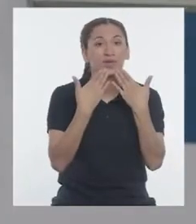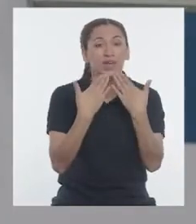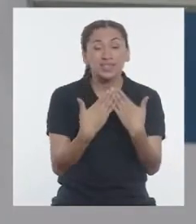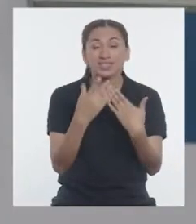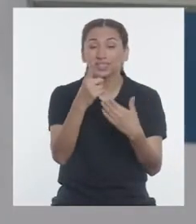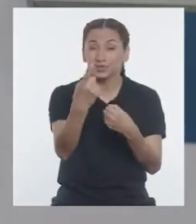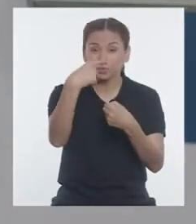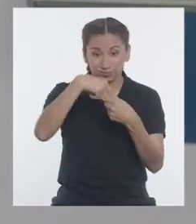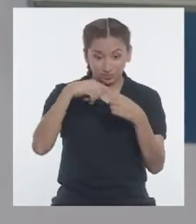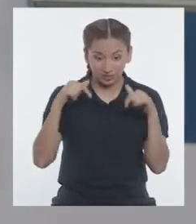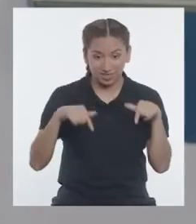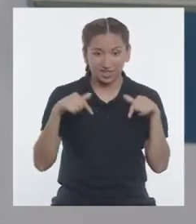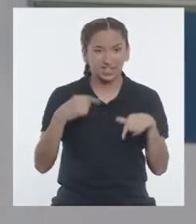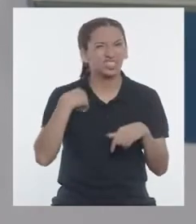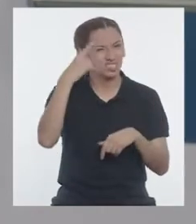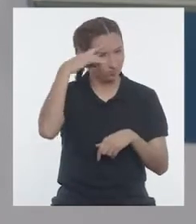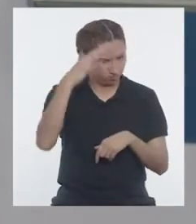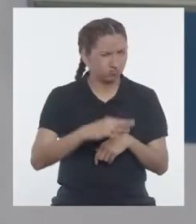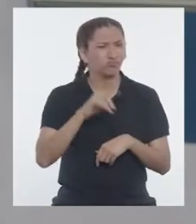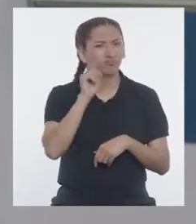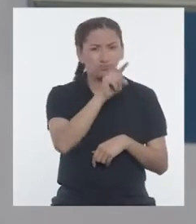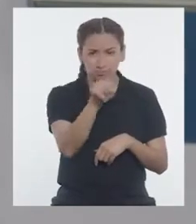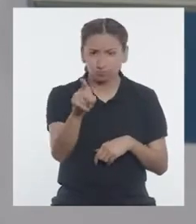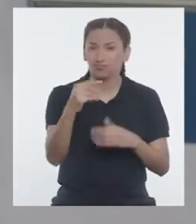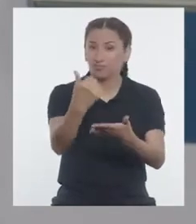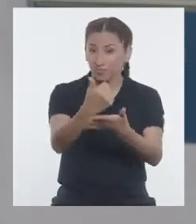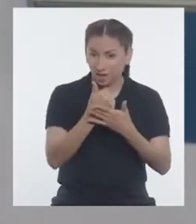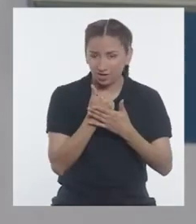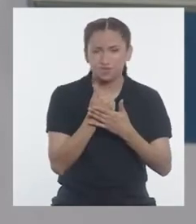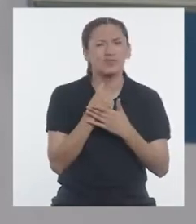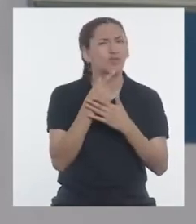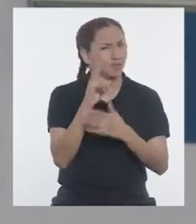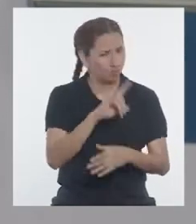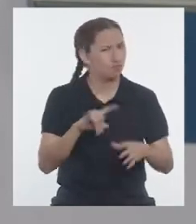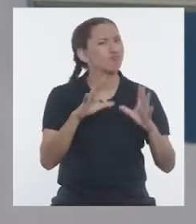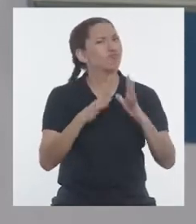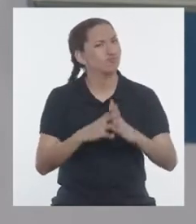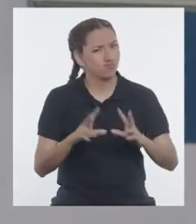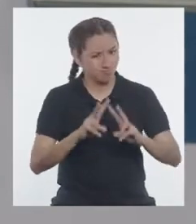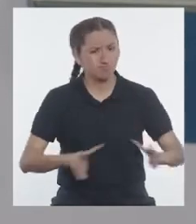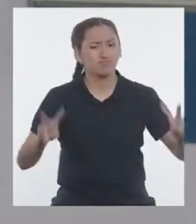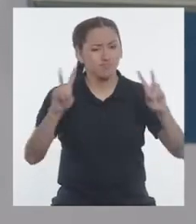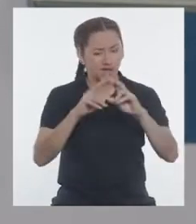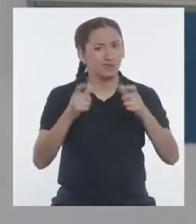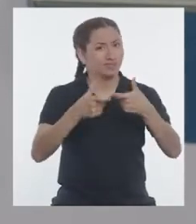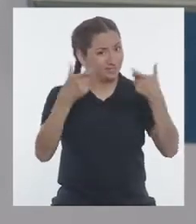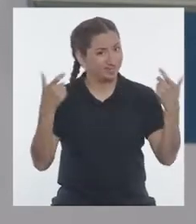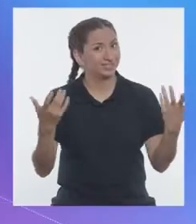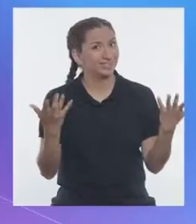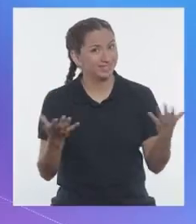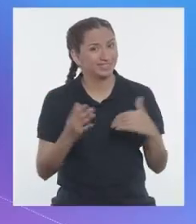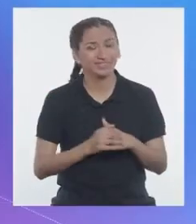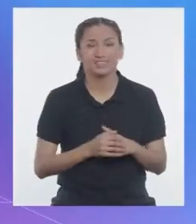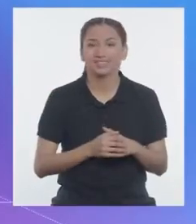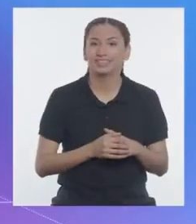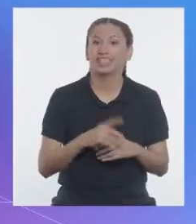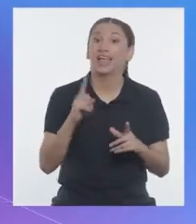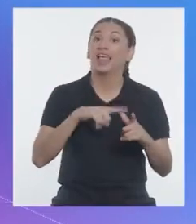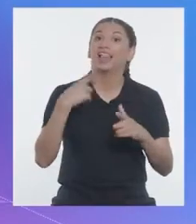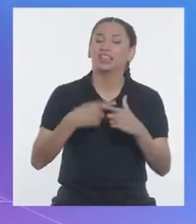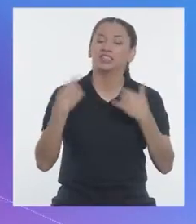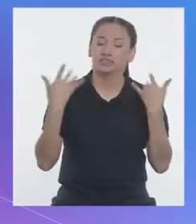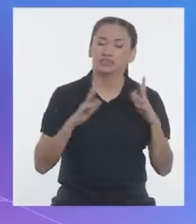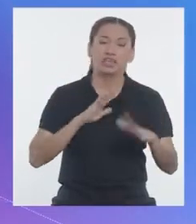agradecemos que estés acá! Estoy segura de que tu ayuda será muy valiosa. Entonces,